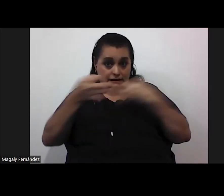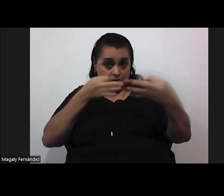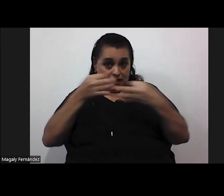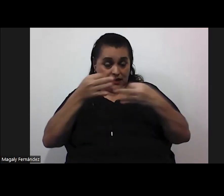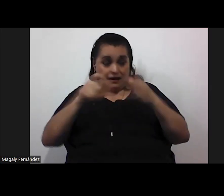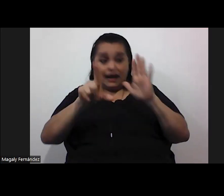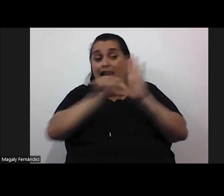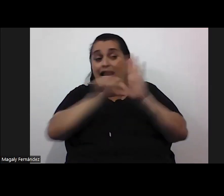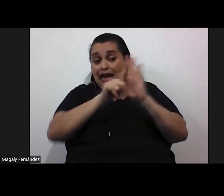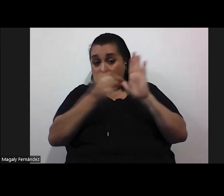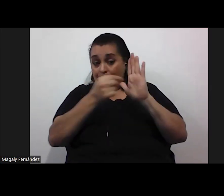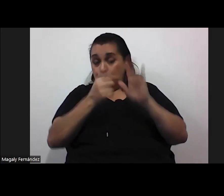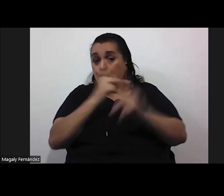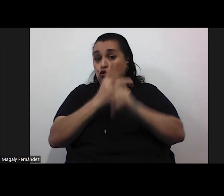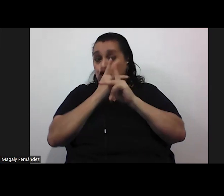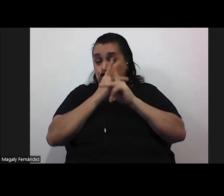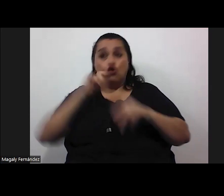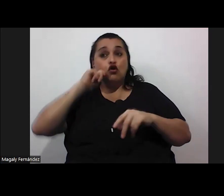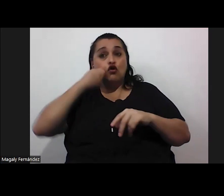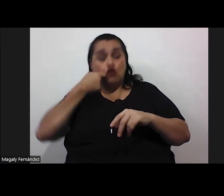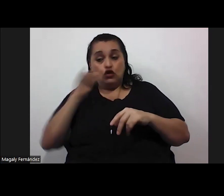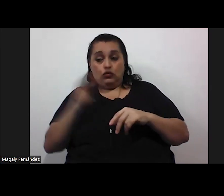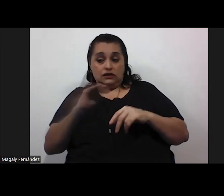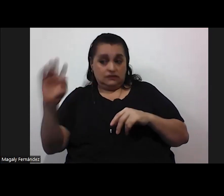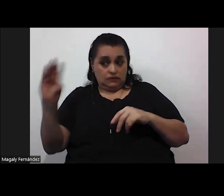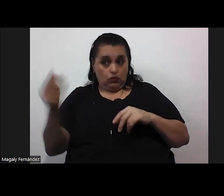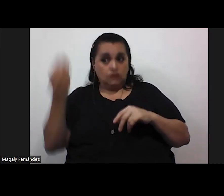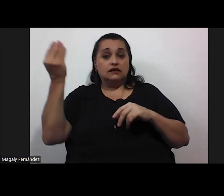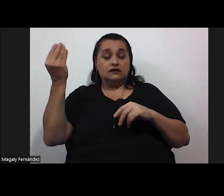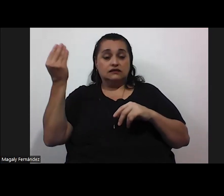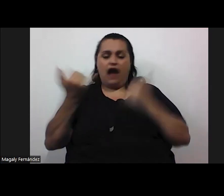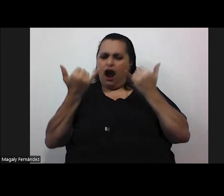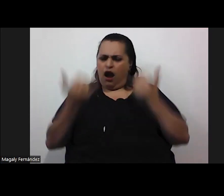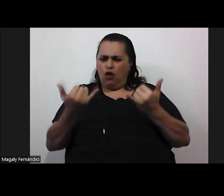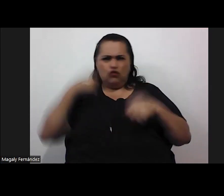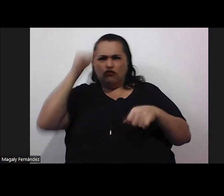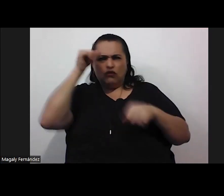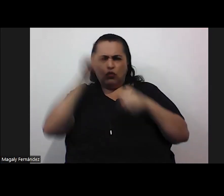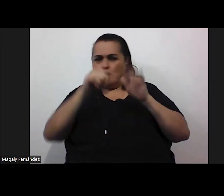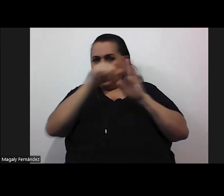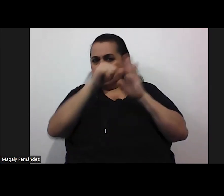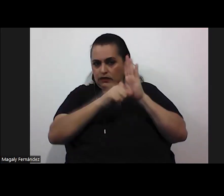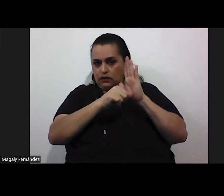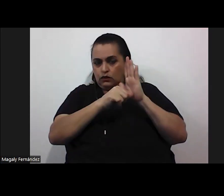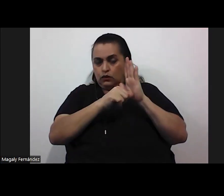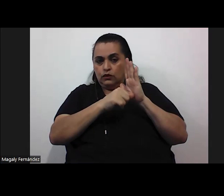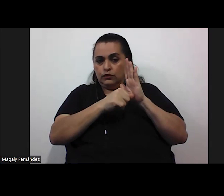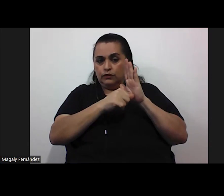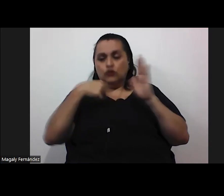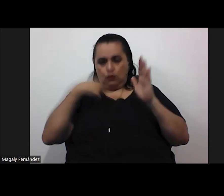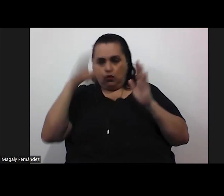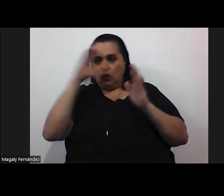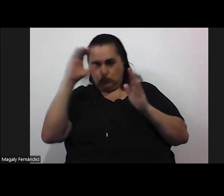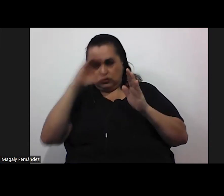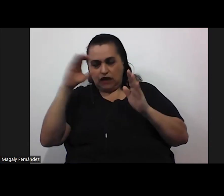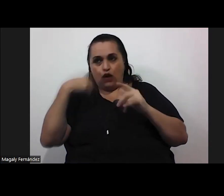de protección que es el código de niñez y adolescencia y ahorita no recuerdo el artículo sino voy a buscarlo no me lo